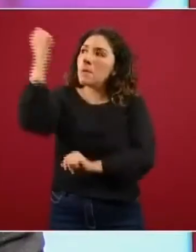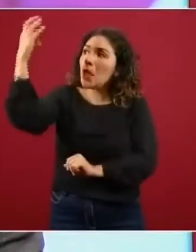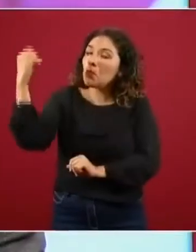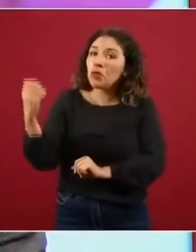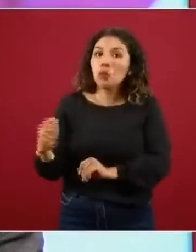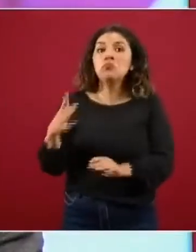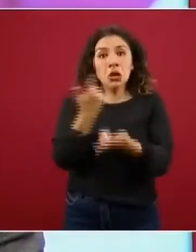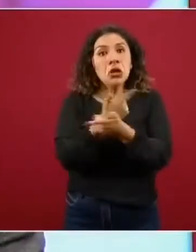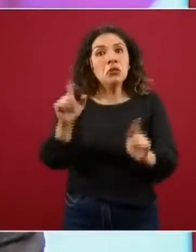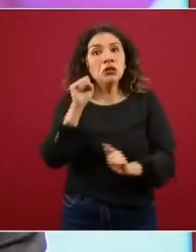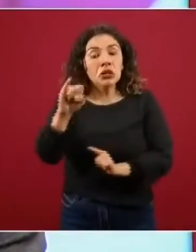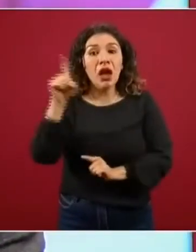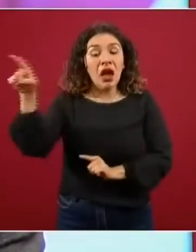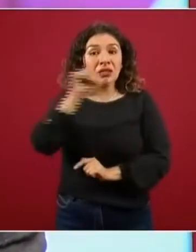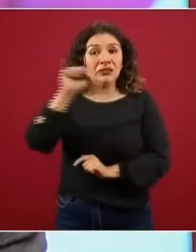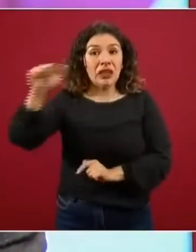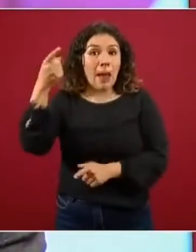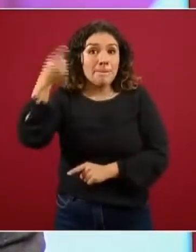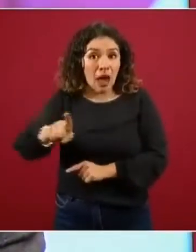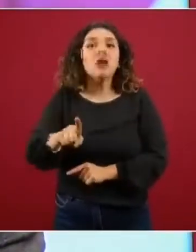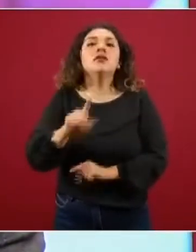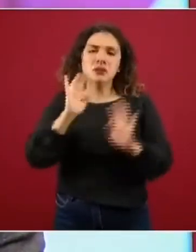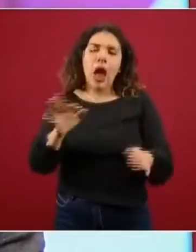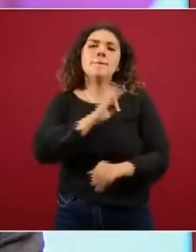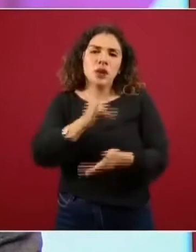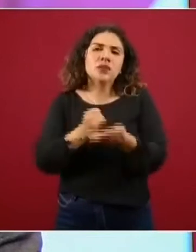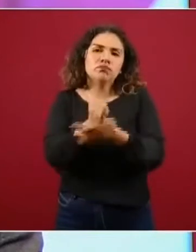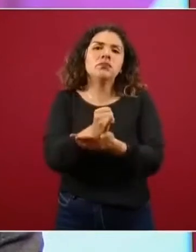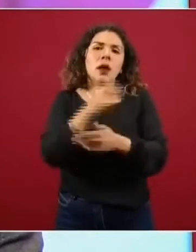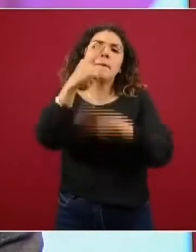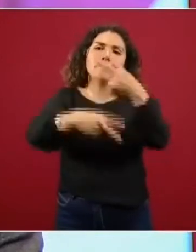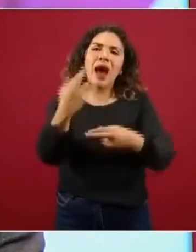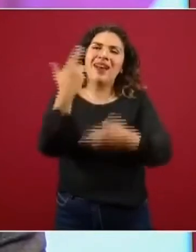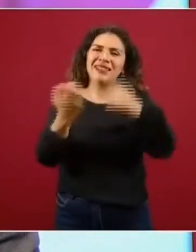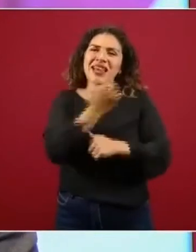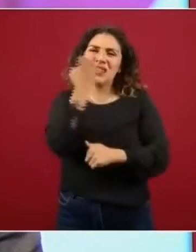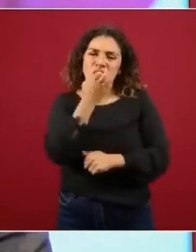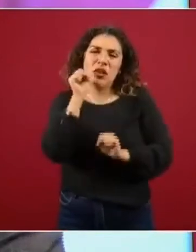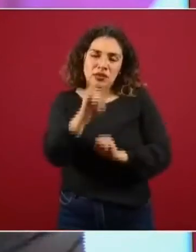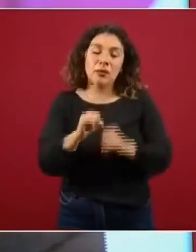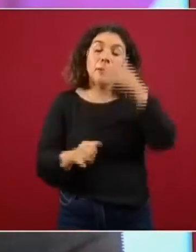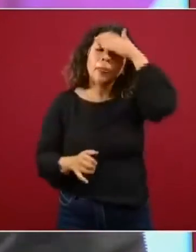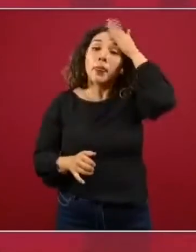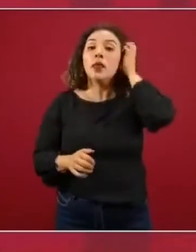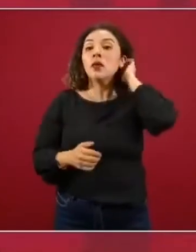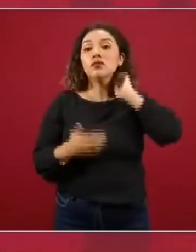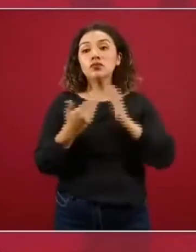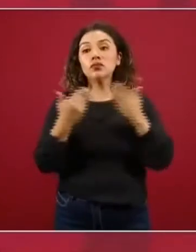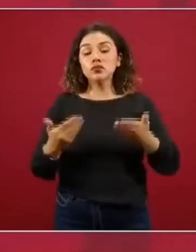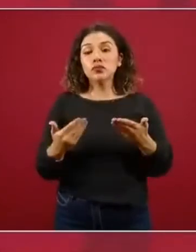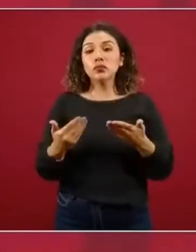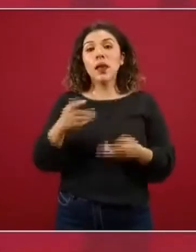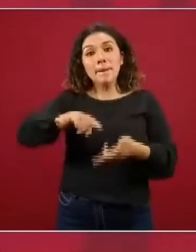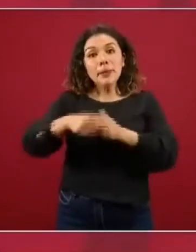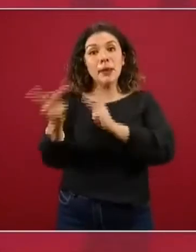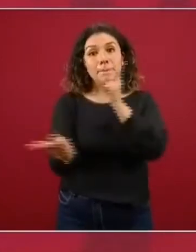libere la Secretaría de Salud se podrá iniciar ya presencialmente la escuela pasamos a